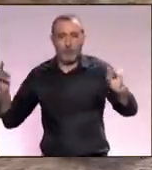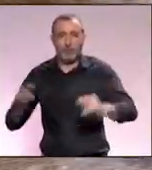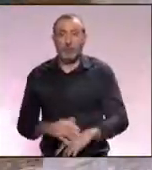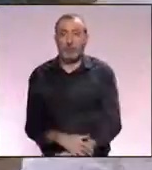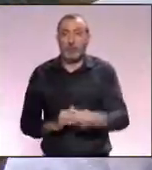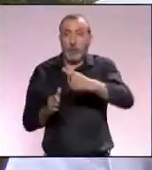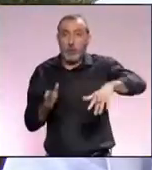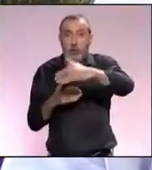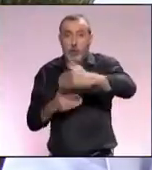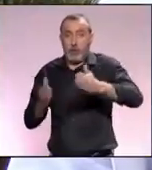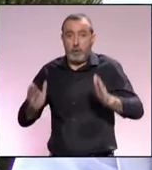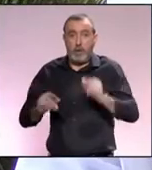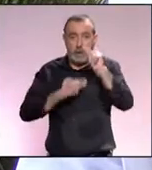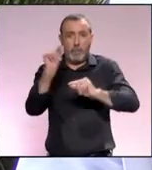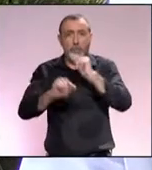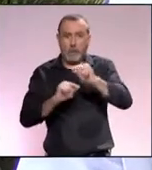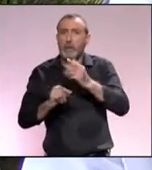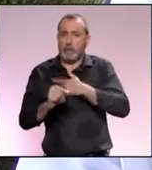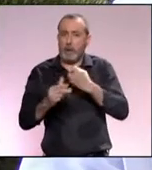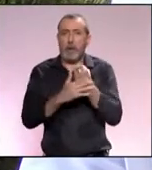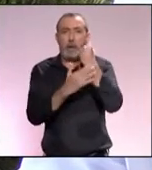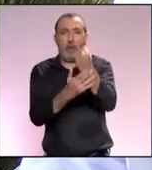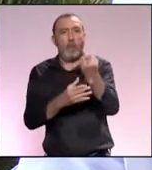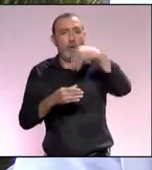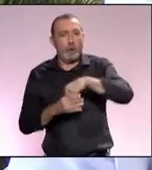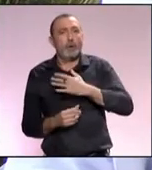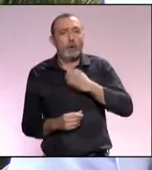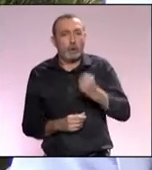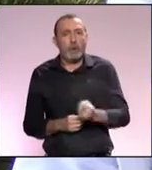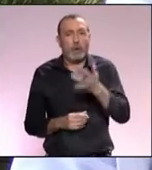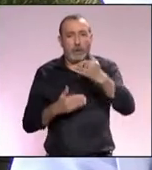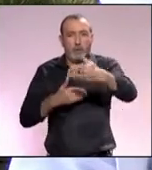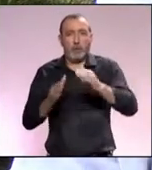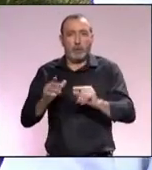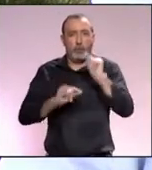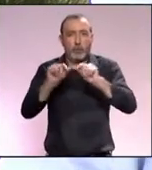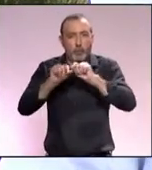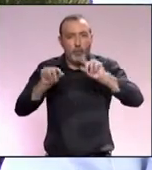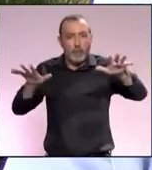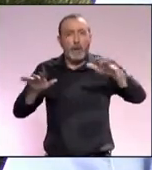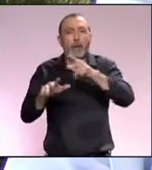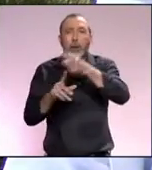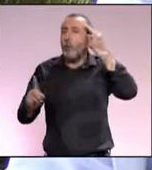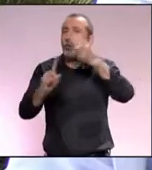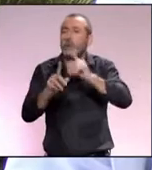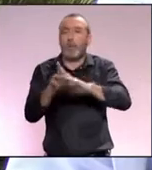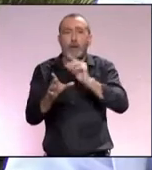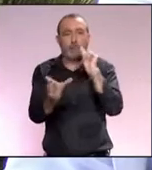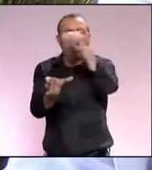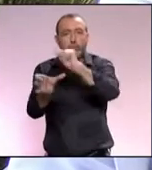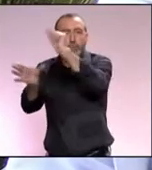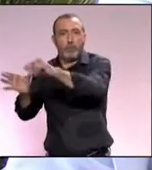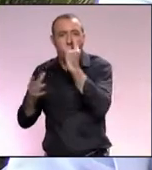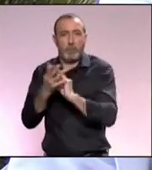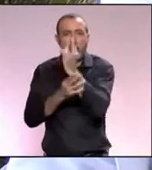Este tipo de colmenas que queremos implantar o que queremos impulsar desde nuestro Ayuntamiento son colmenas cuyo objetivo fundamental es la polinización.